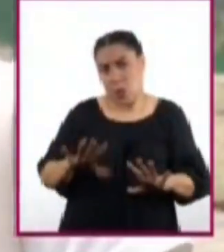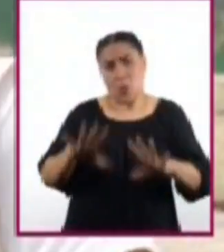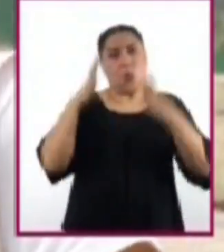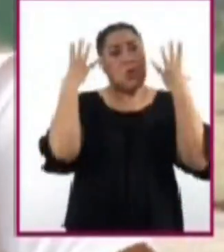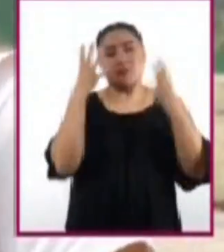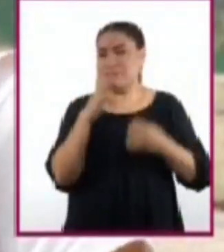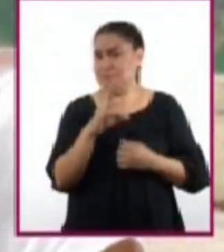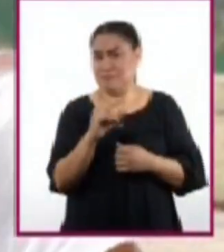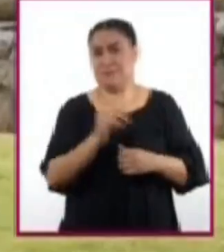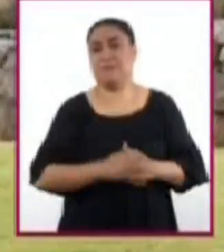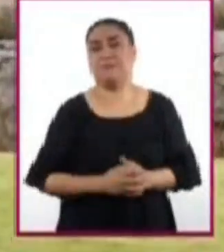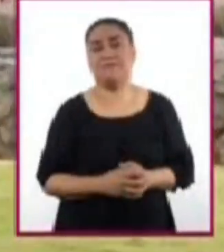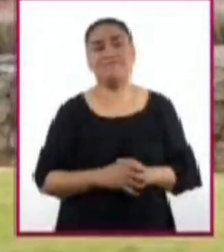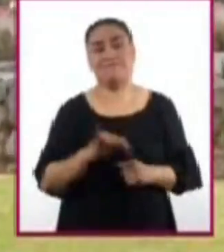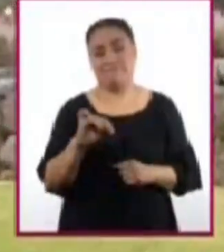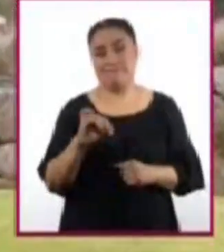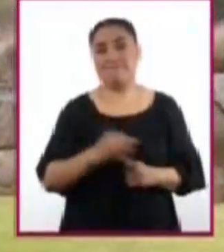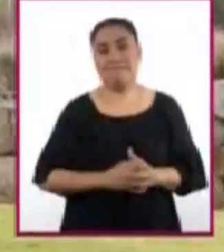hacer las cosas. Sí.